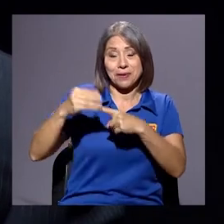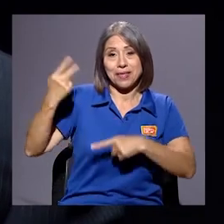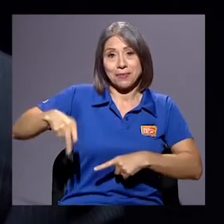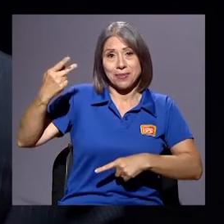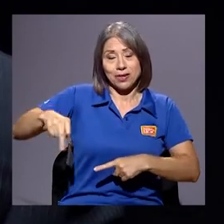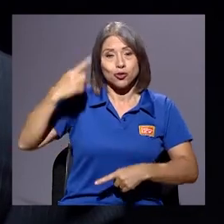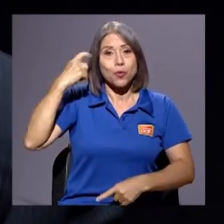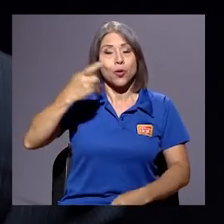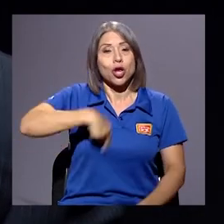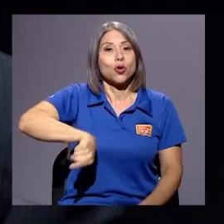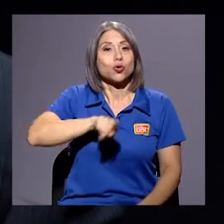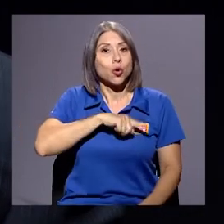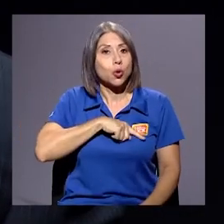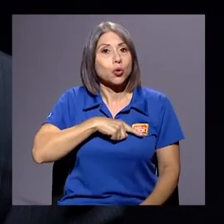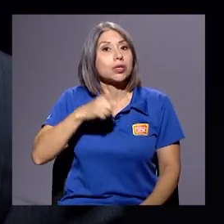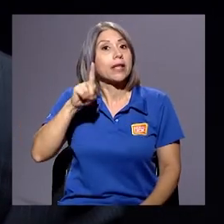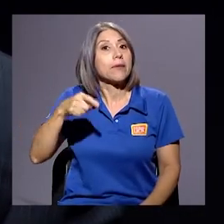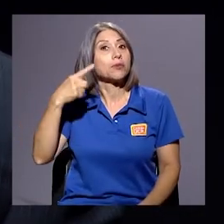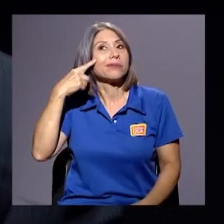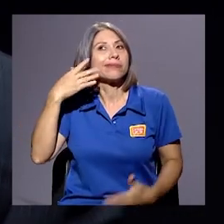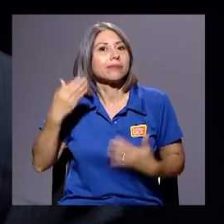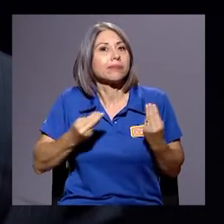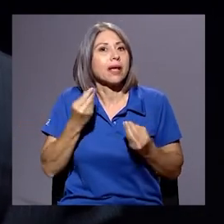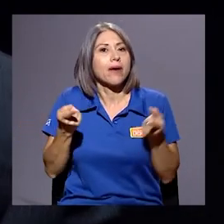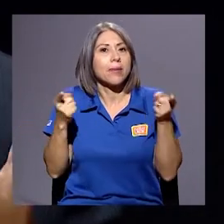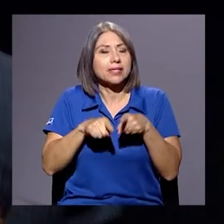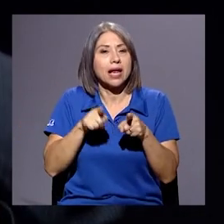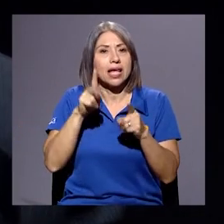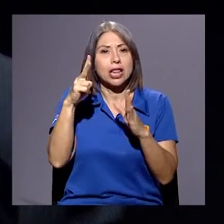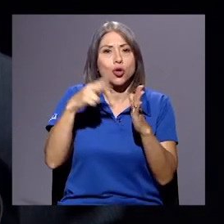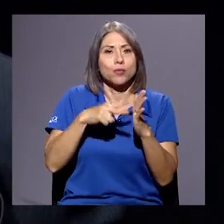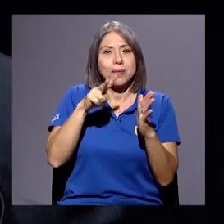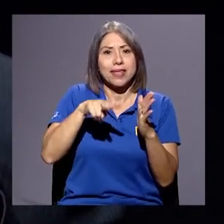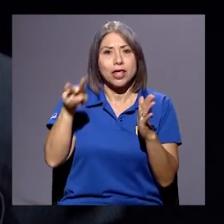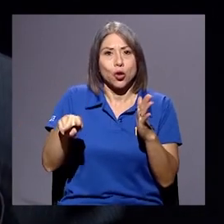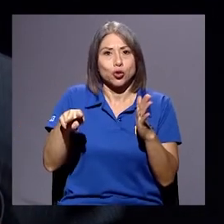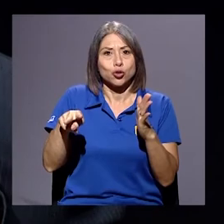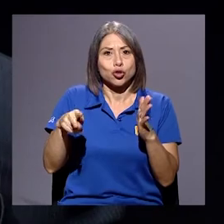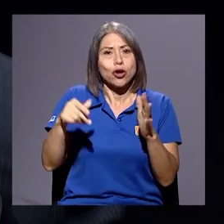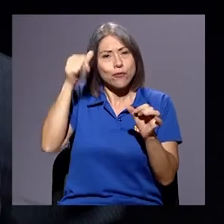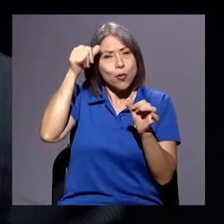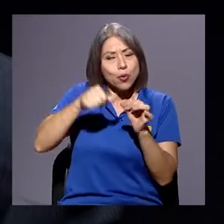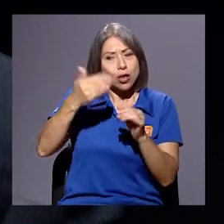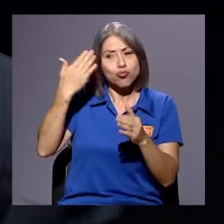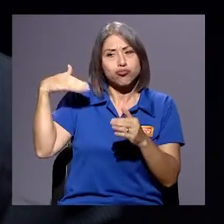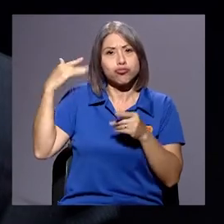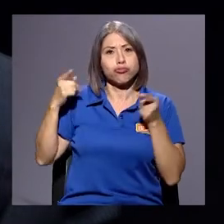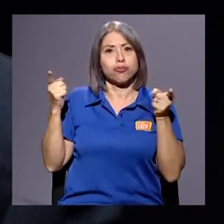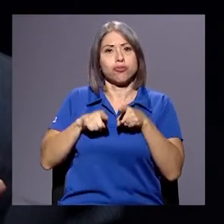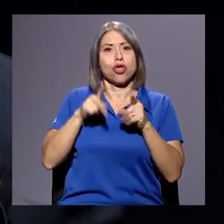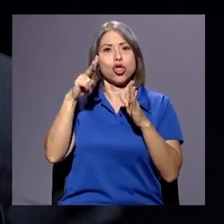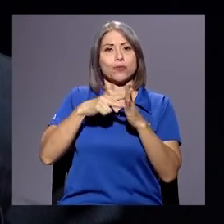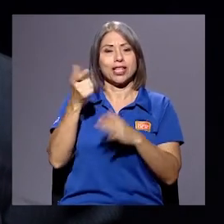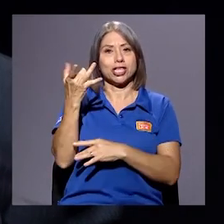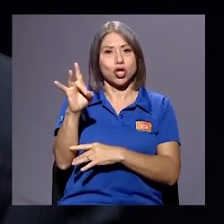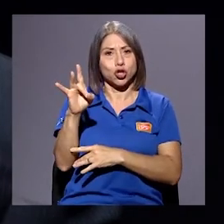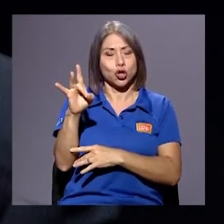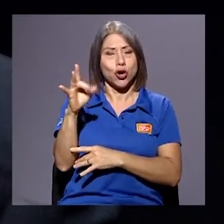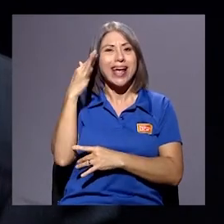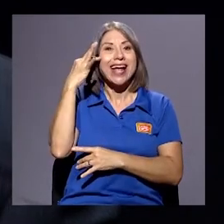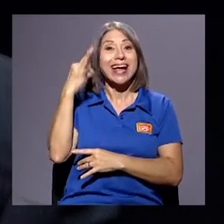¿verdad?, lo que vaya a pasar en 2022 teniendo como referencia lo que sucedió en 2018. Creo que ahí se dieron condiciones